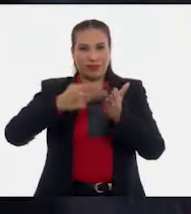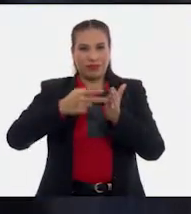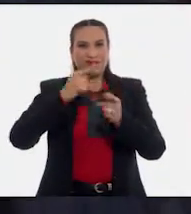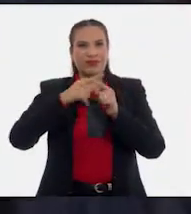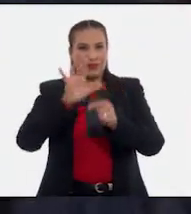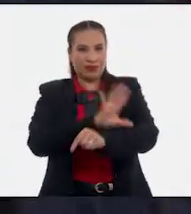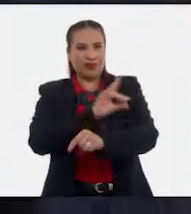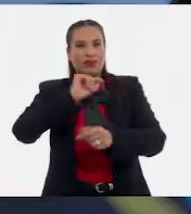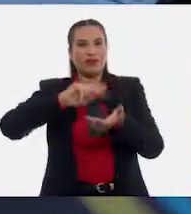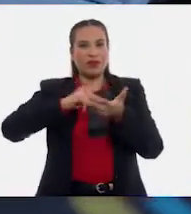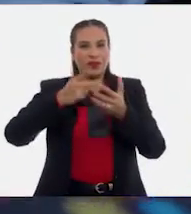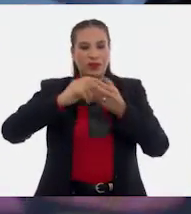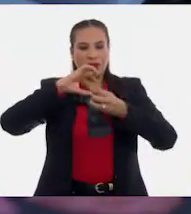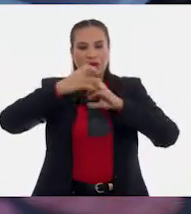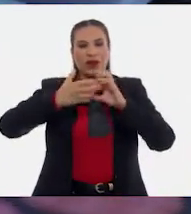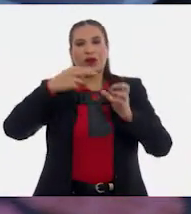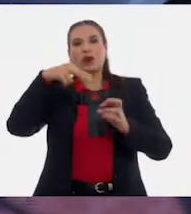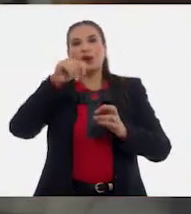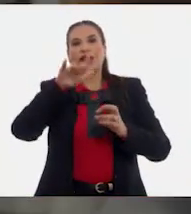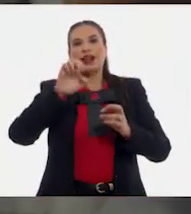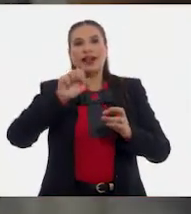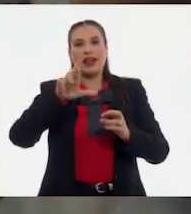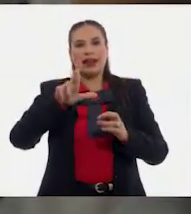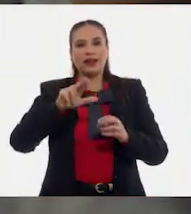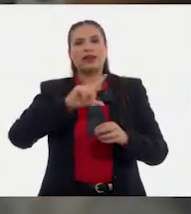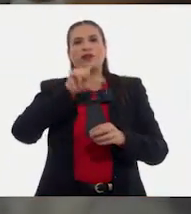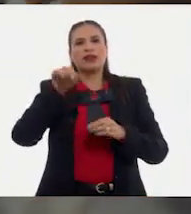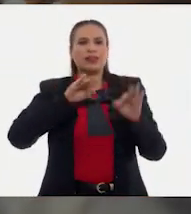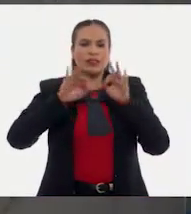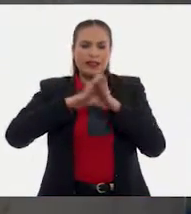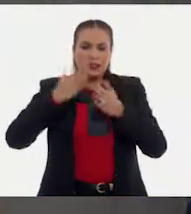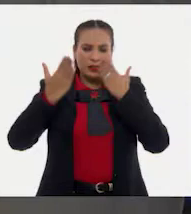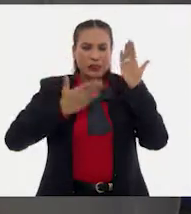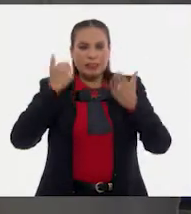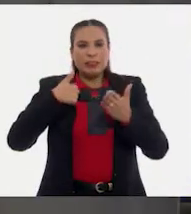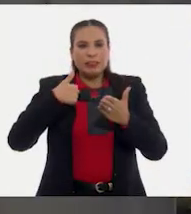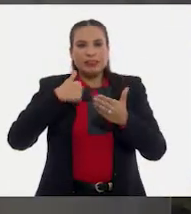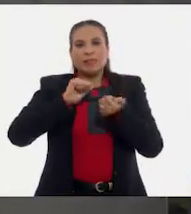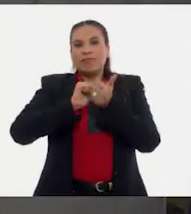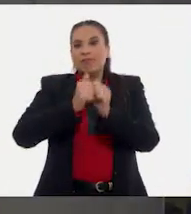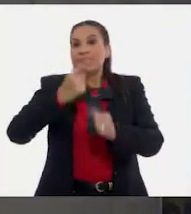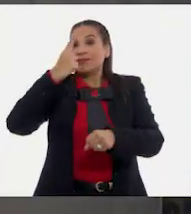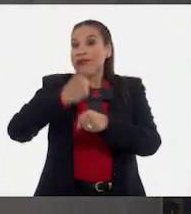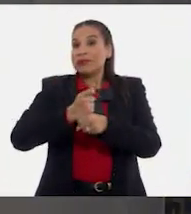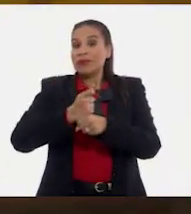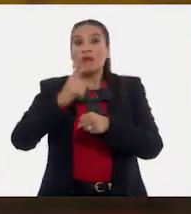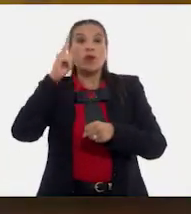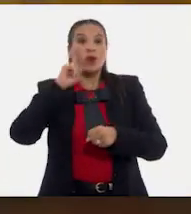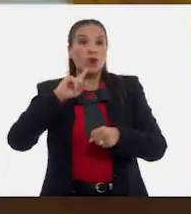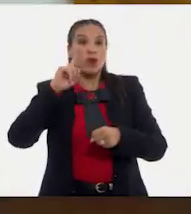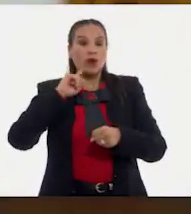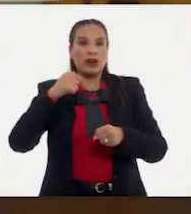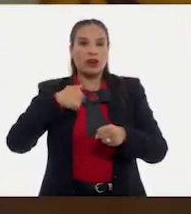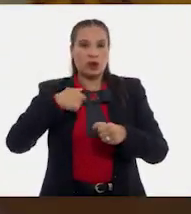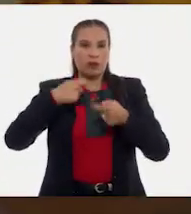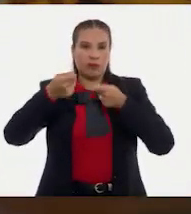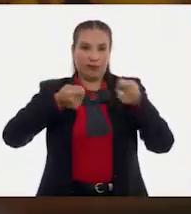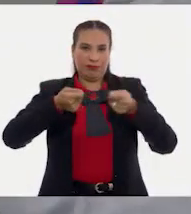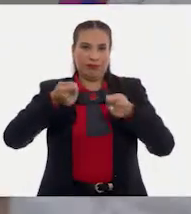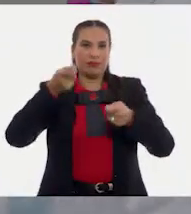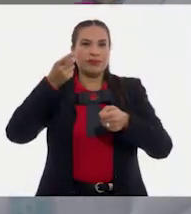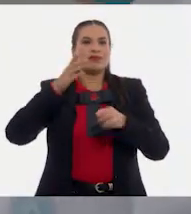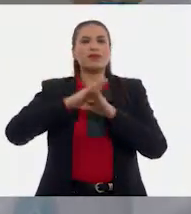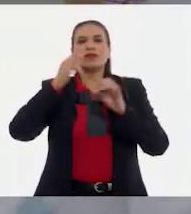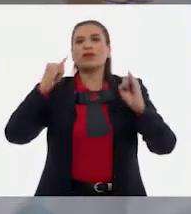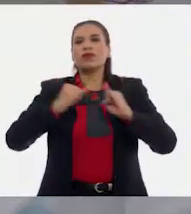y después ingeniería nuclear. Todo ese trabajo y estudio me hicieron ser la primera mujer en dirigir uno de los